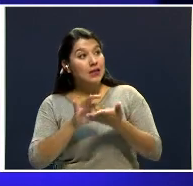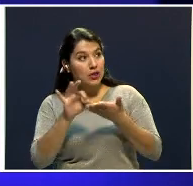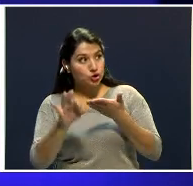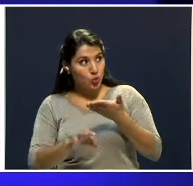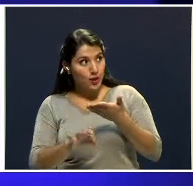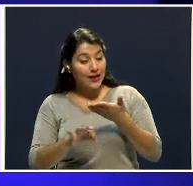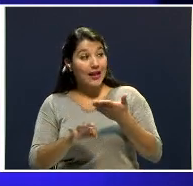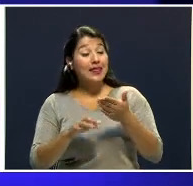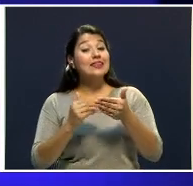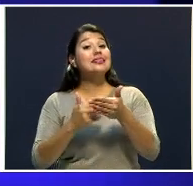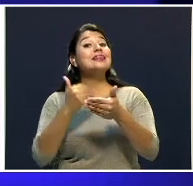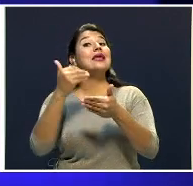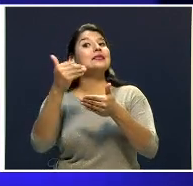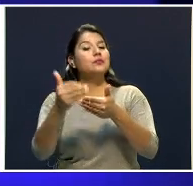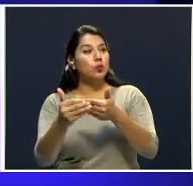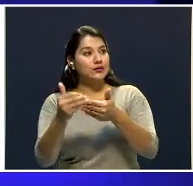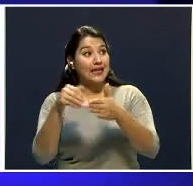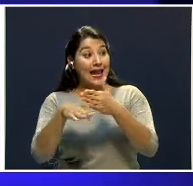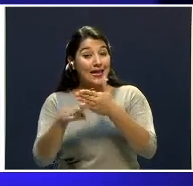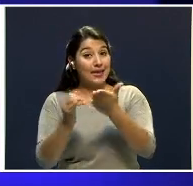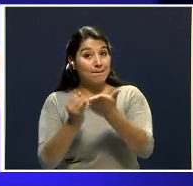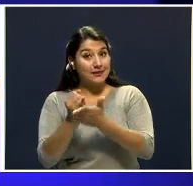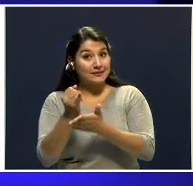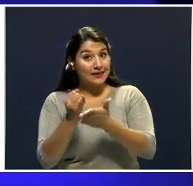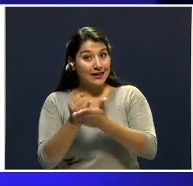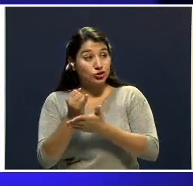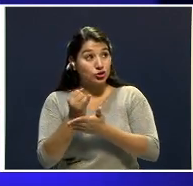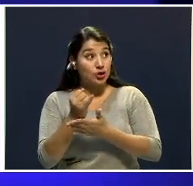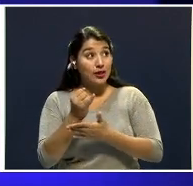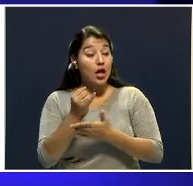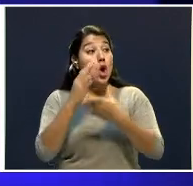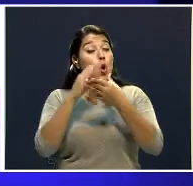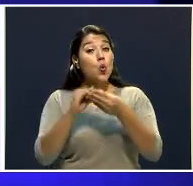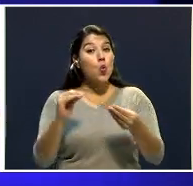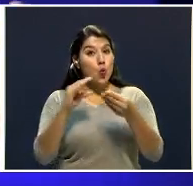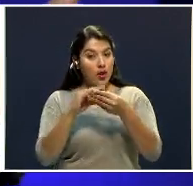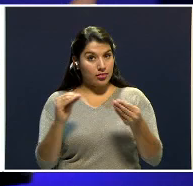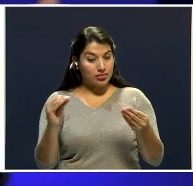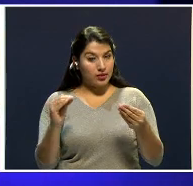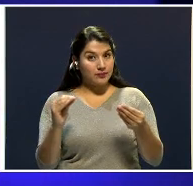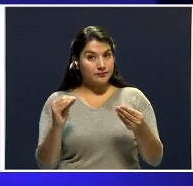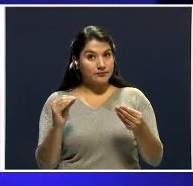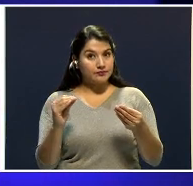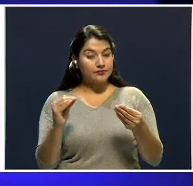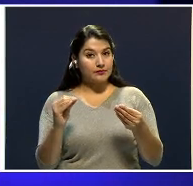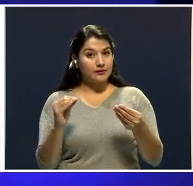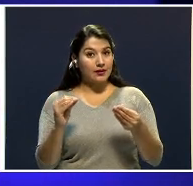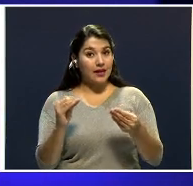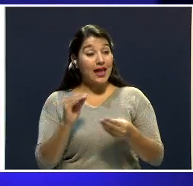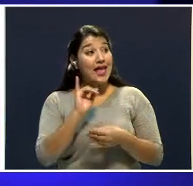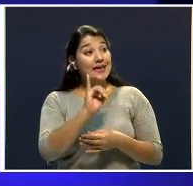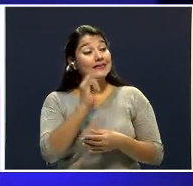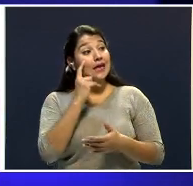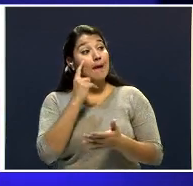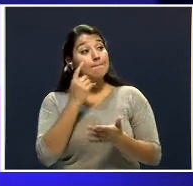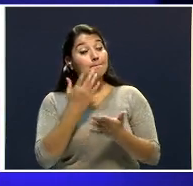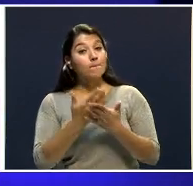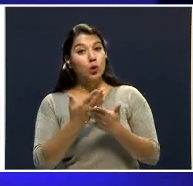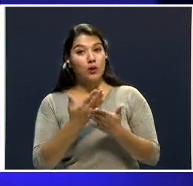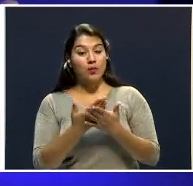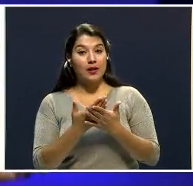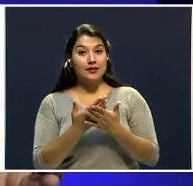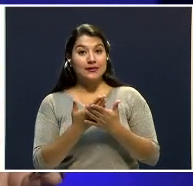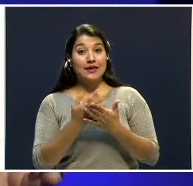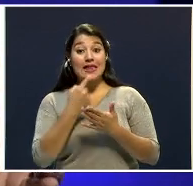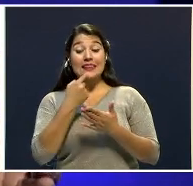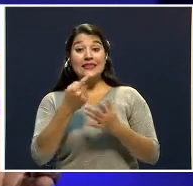aporta con posterior, durante la investigación, una prueba testimonial fundamental. Esa prueba indicaría de